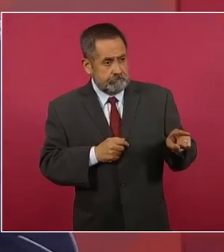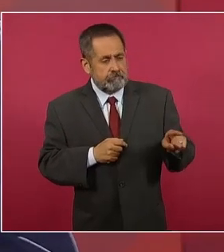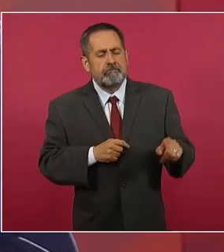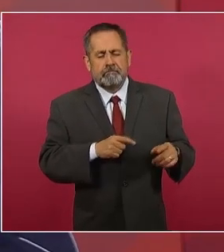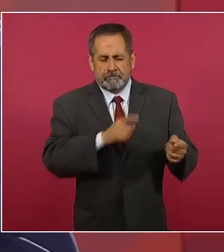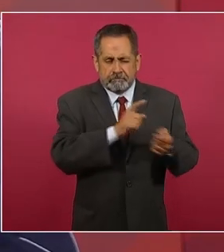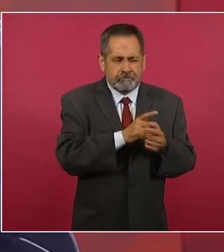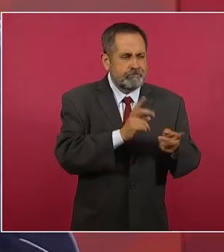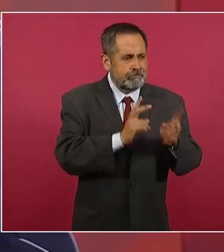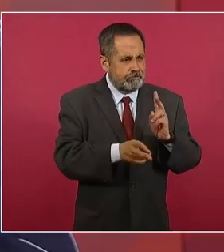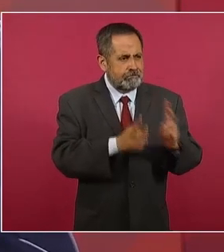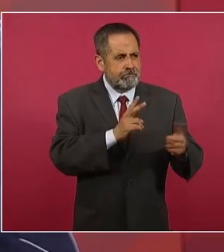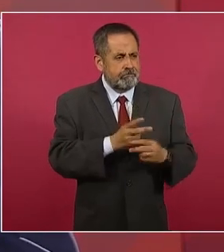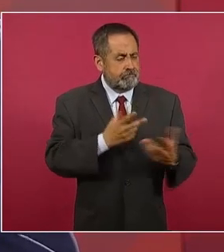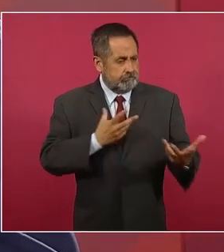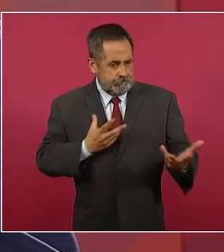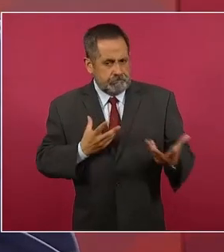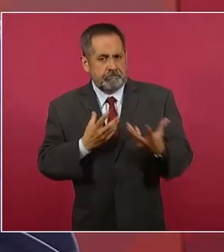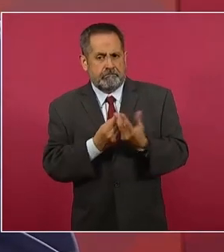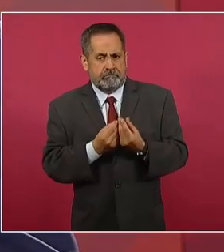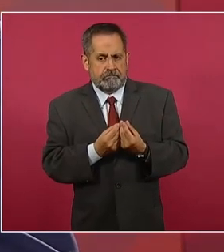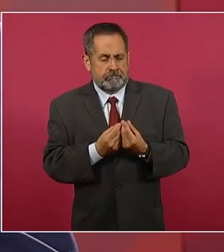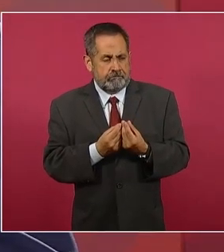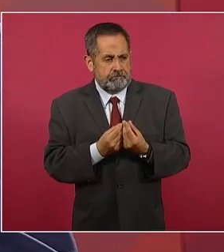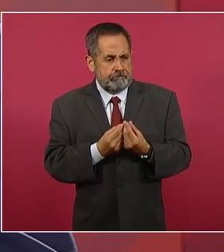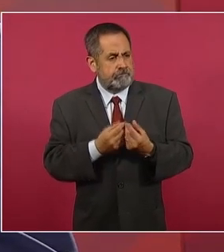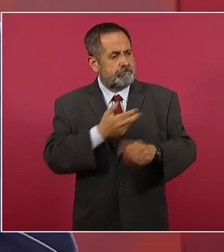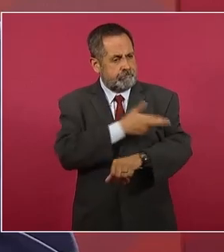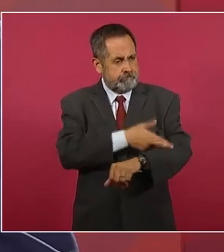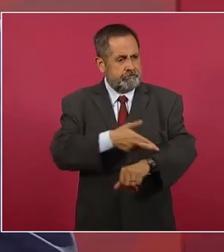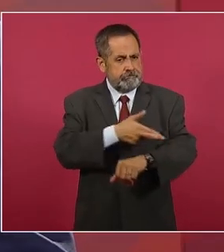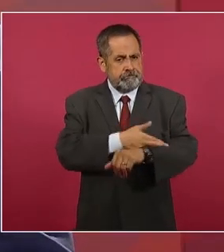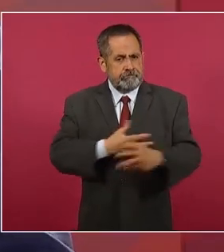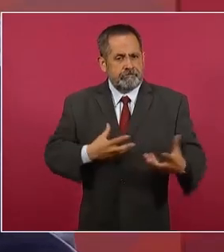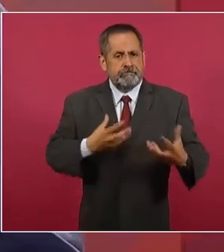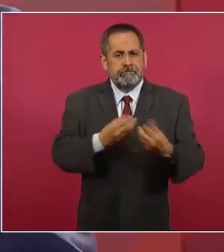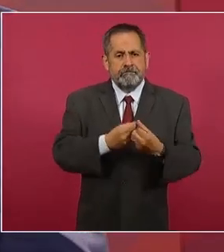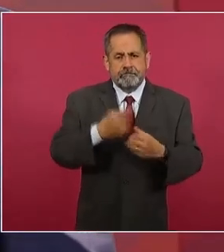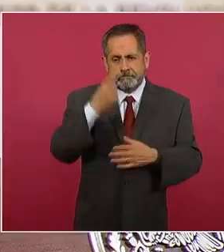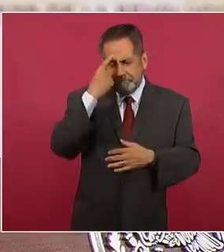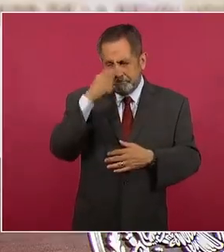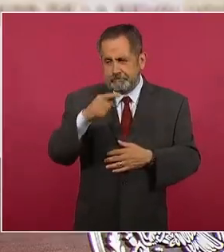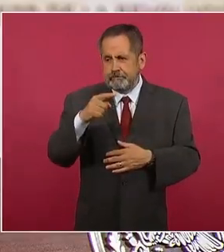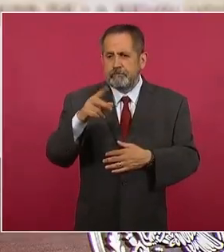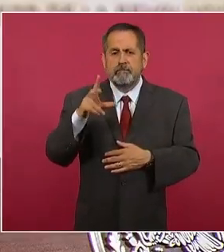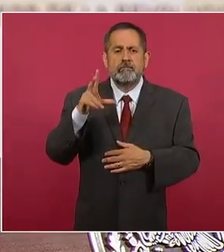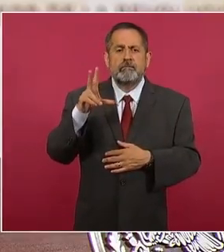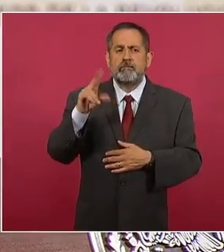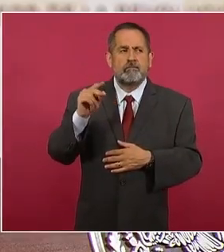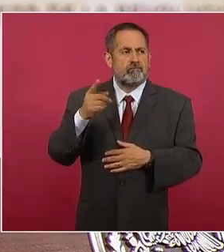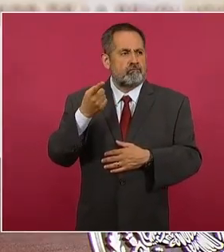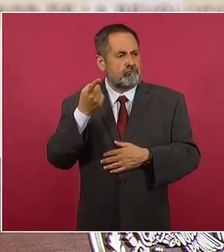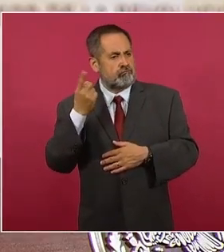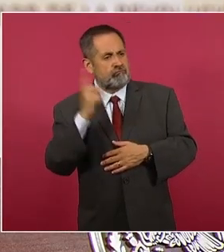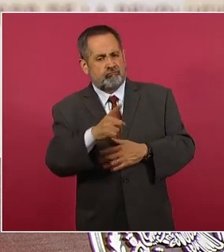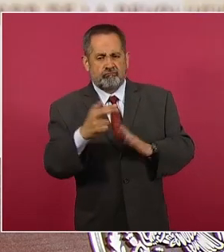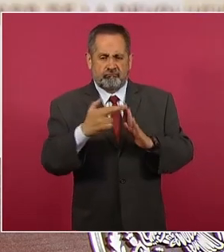conjunta, sin medidas coercitivas.